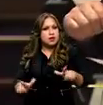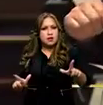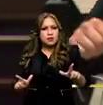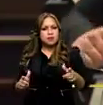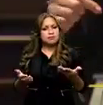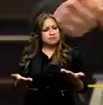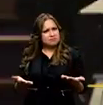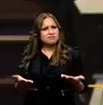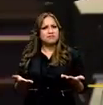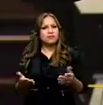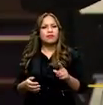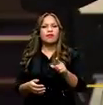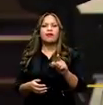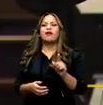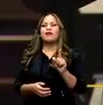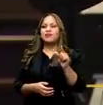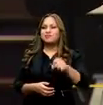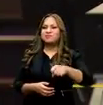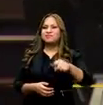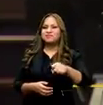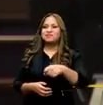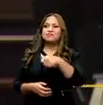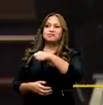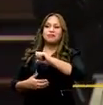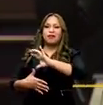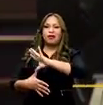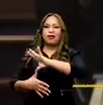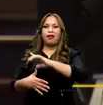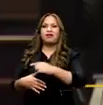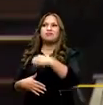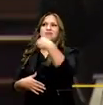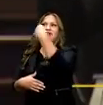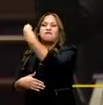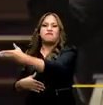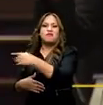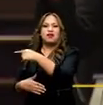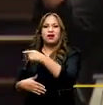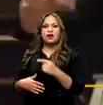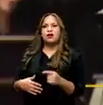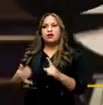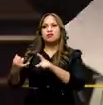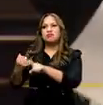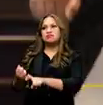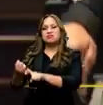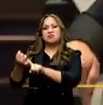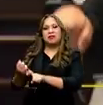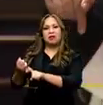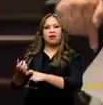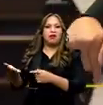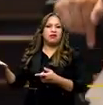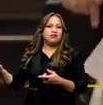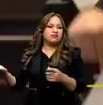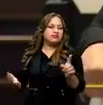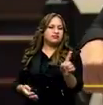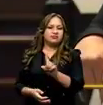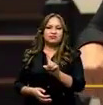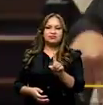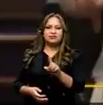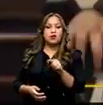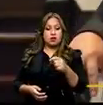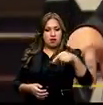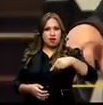garantizamos es romper esa primacía de la información en los países del norte para garantizar soberanía